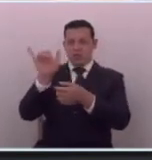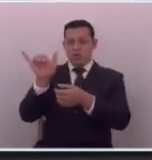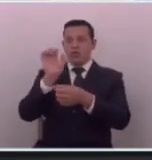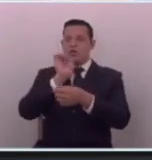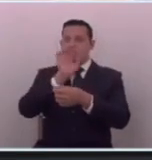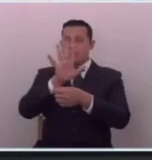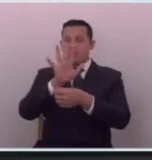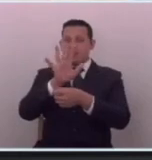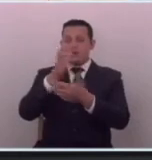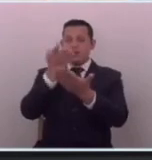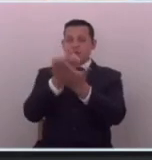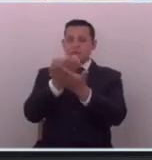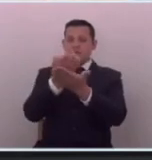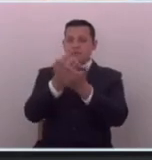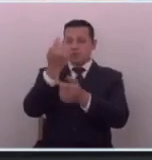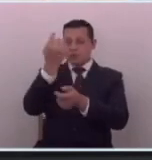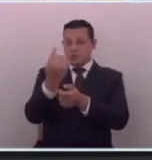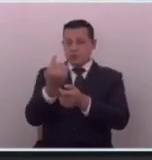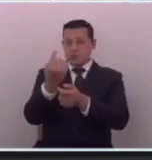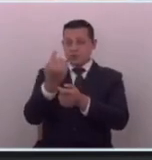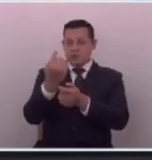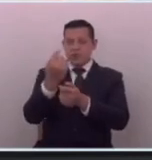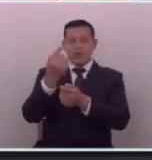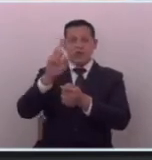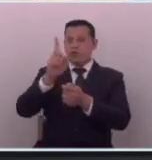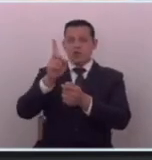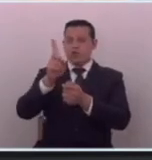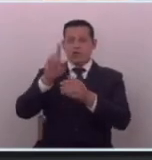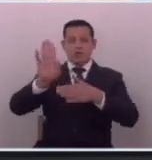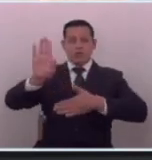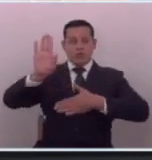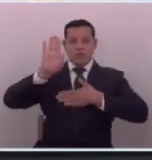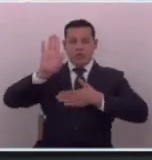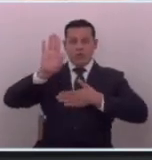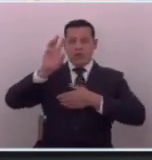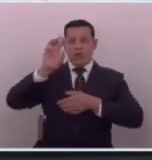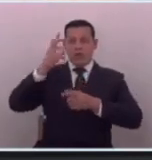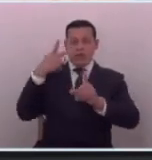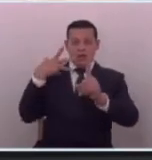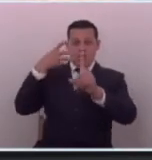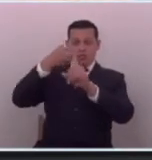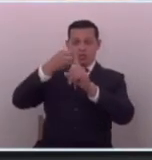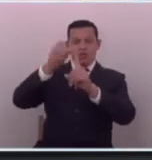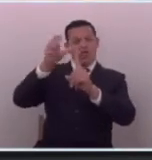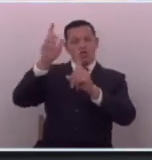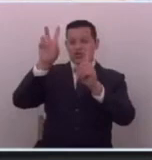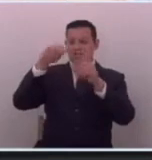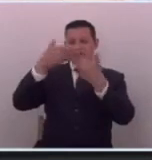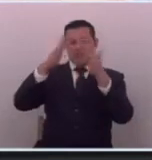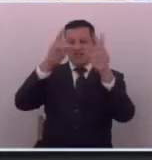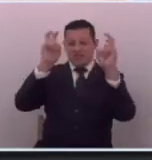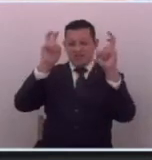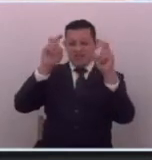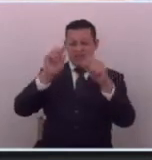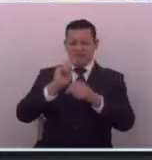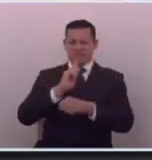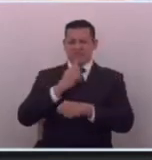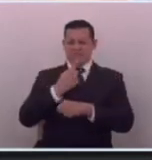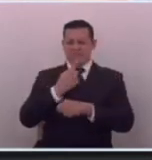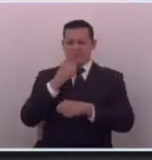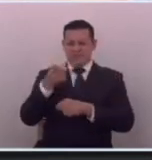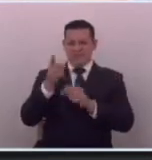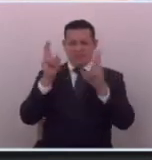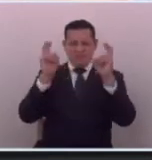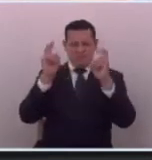decía economista dice que no se van a cumplir las metas de esto y del otro y yo dije que serio vea ese